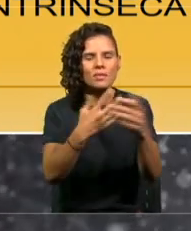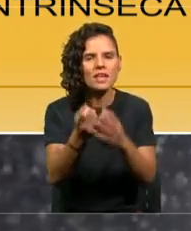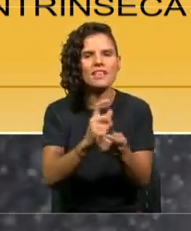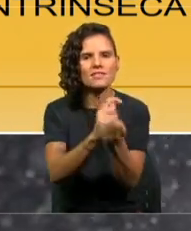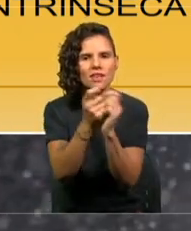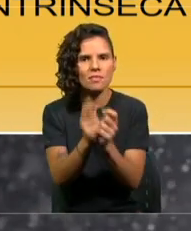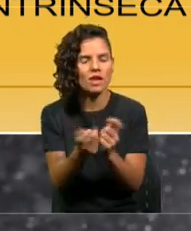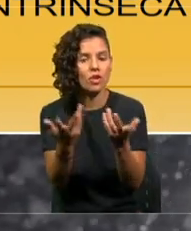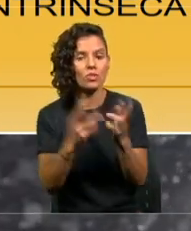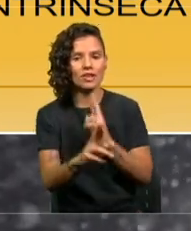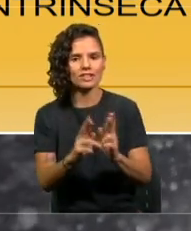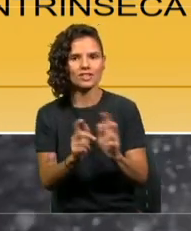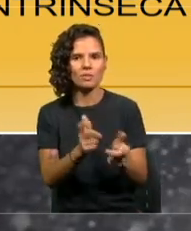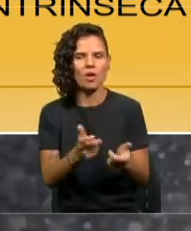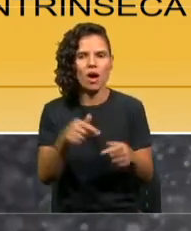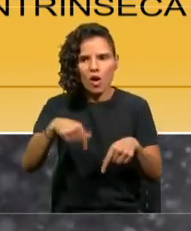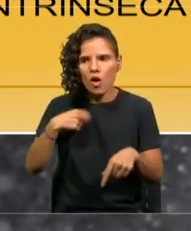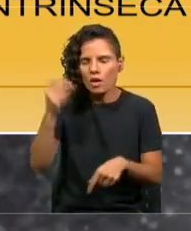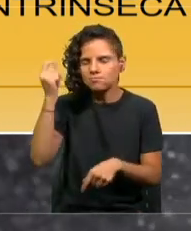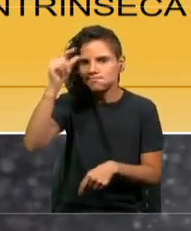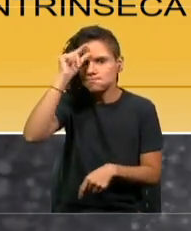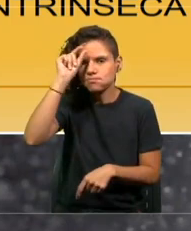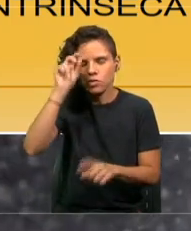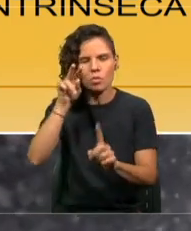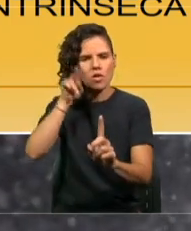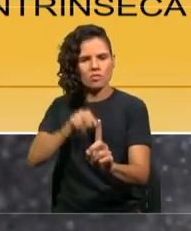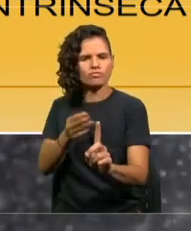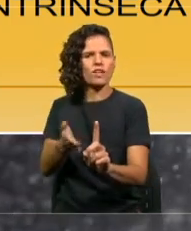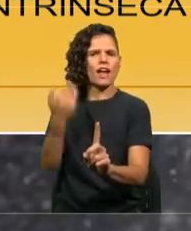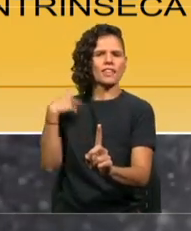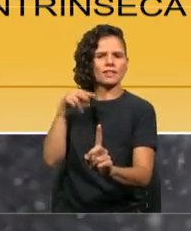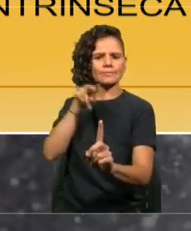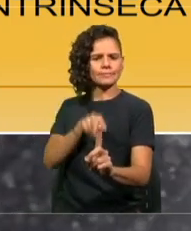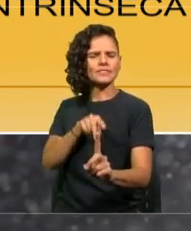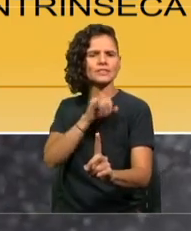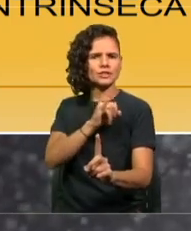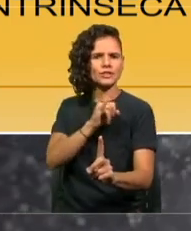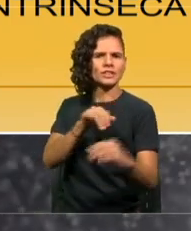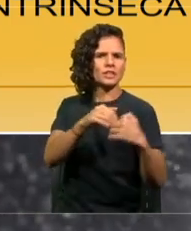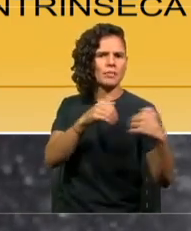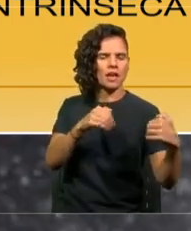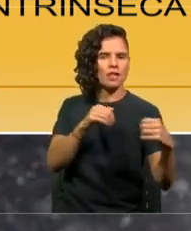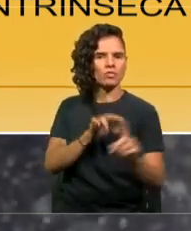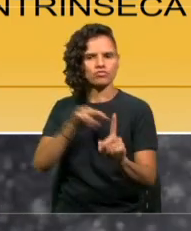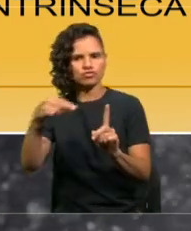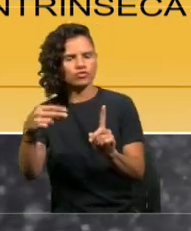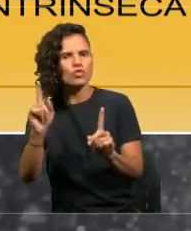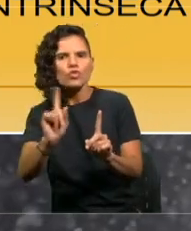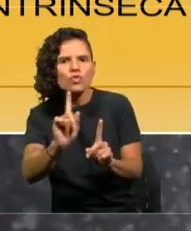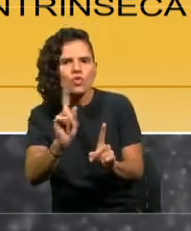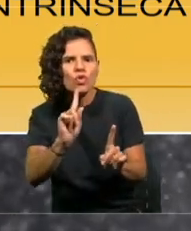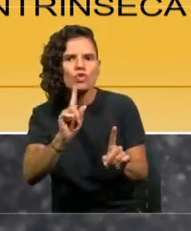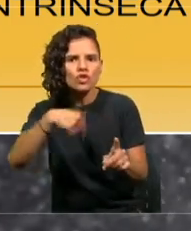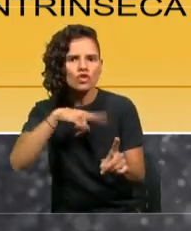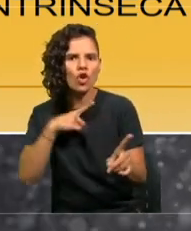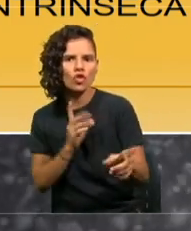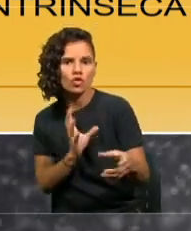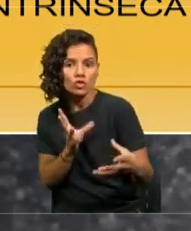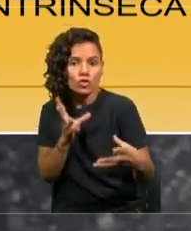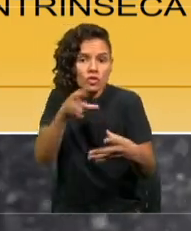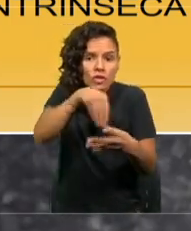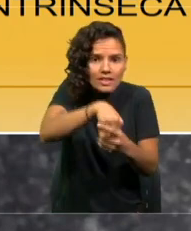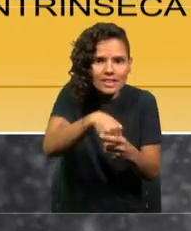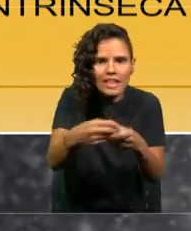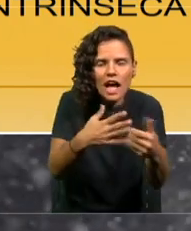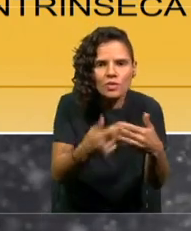nuevo paradigma dice, no, somos parte de la tierra, somos parte de la naturaleza, tenemos que entender eso. Por lo